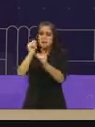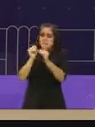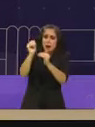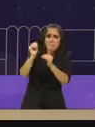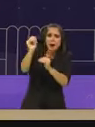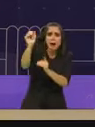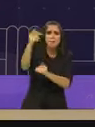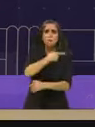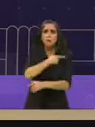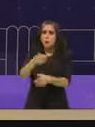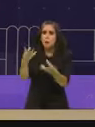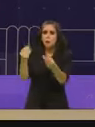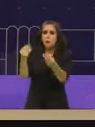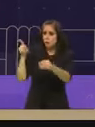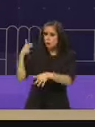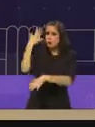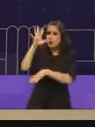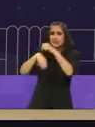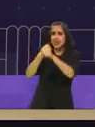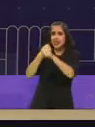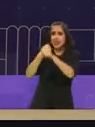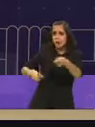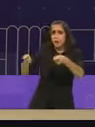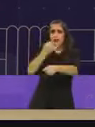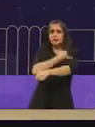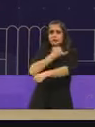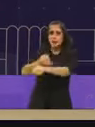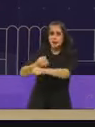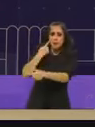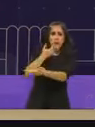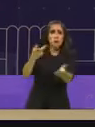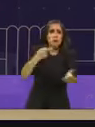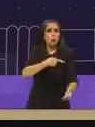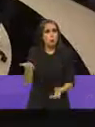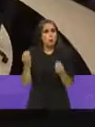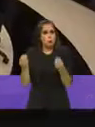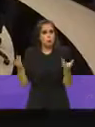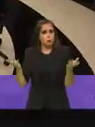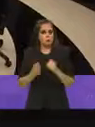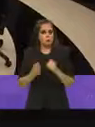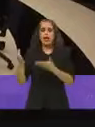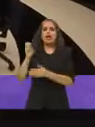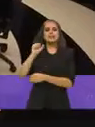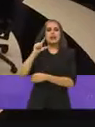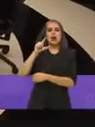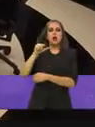gobernado 10 años Iztapalapa. Gracias, candidato. Candidato Salomón Chertorivsky.